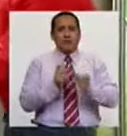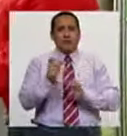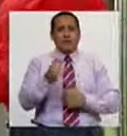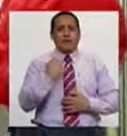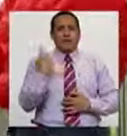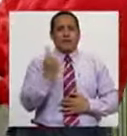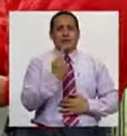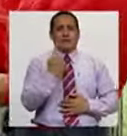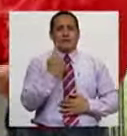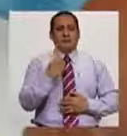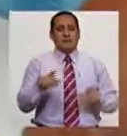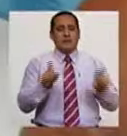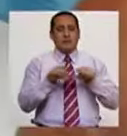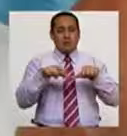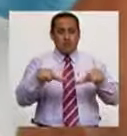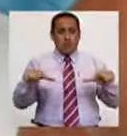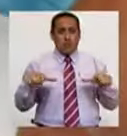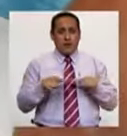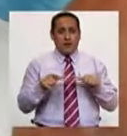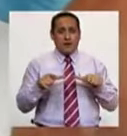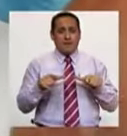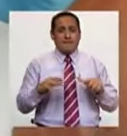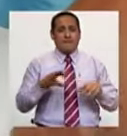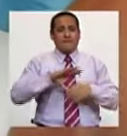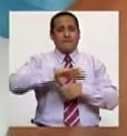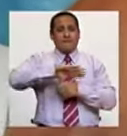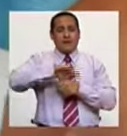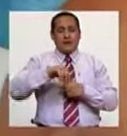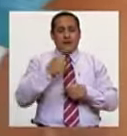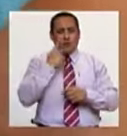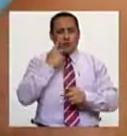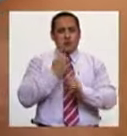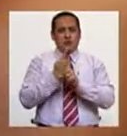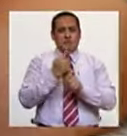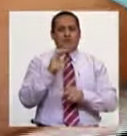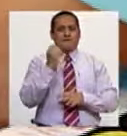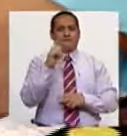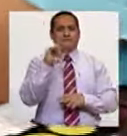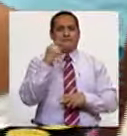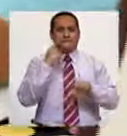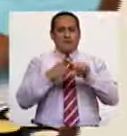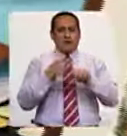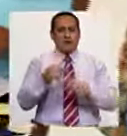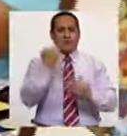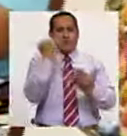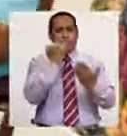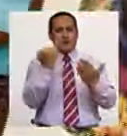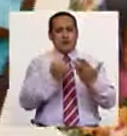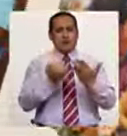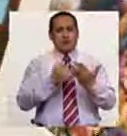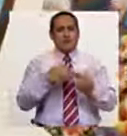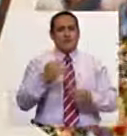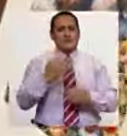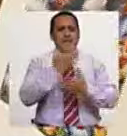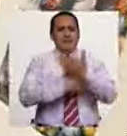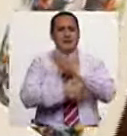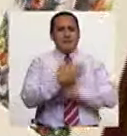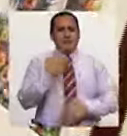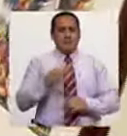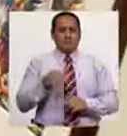público en general. En dicho módulo conocimos a Félix Espinosa, pintor profesional con discapacidad,